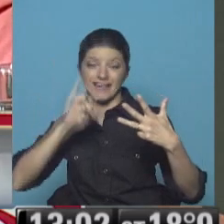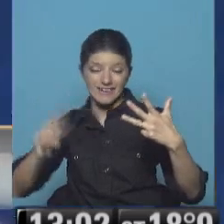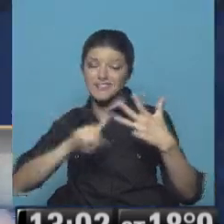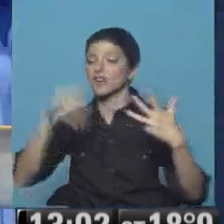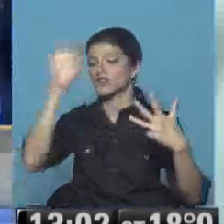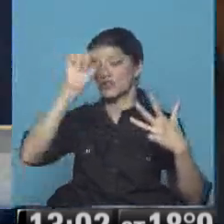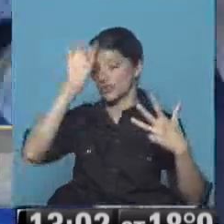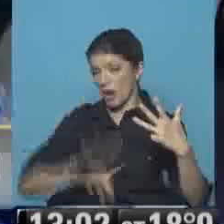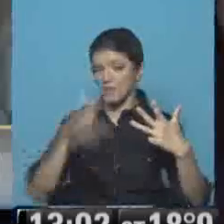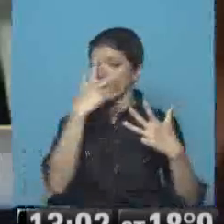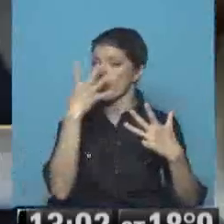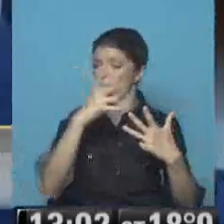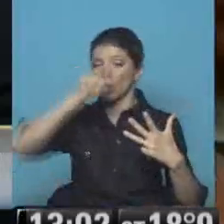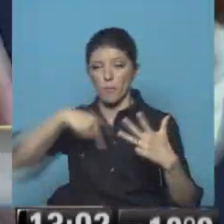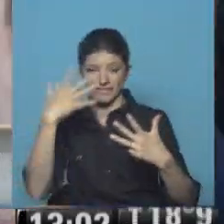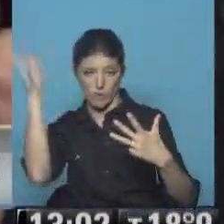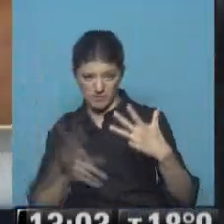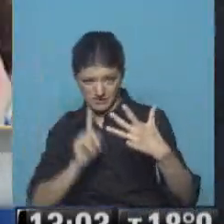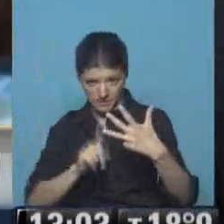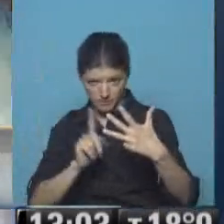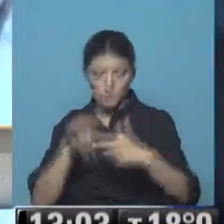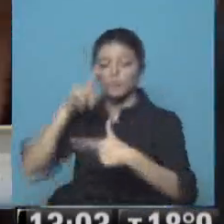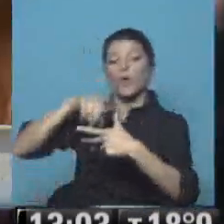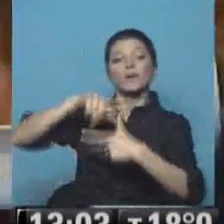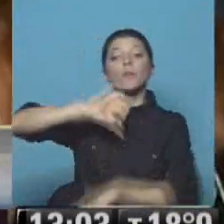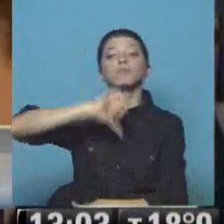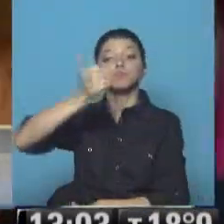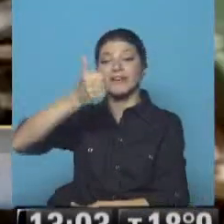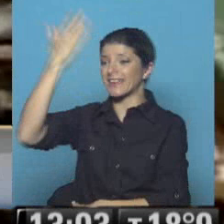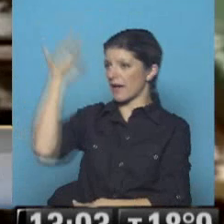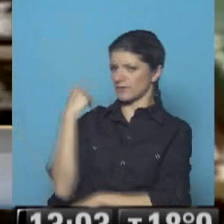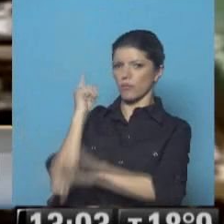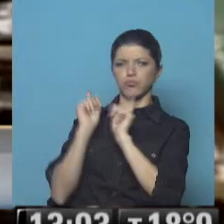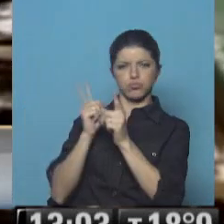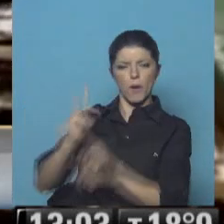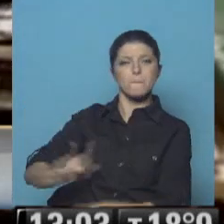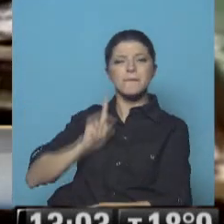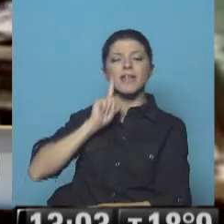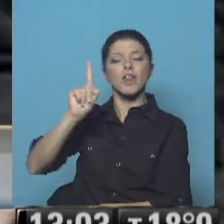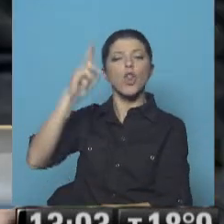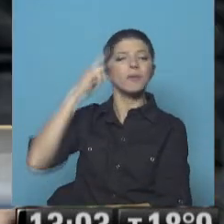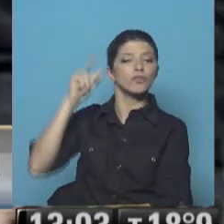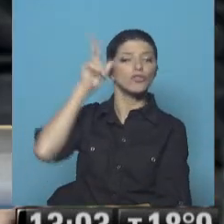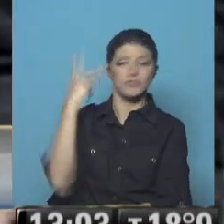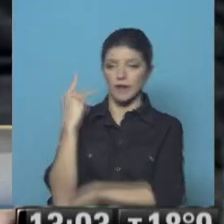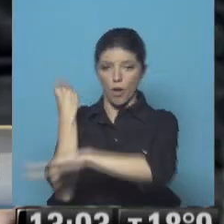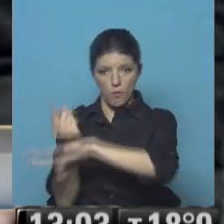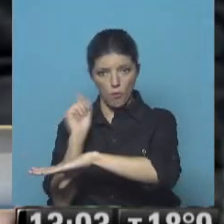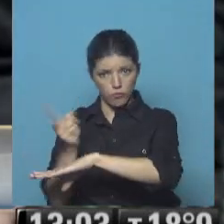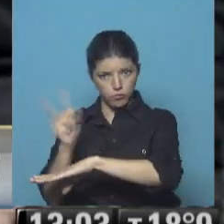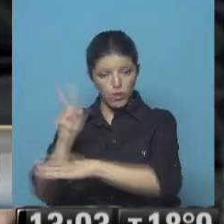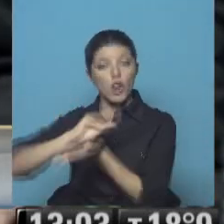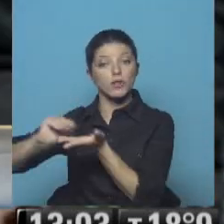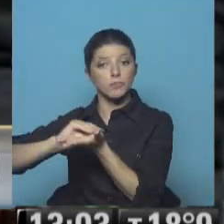,5%. El triunfo de Corbyn, reelecto desde 1983 en la Cámara de los Comunes como representante del